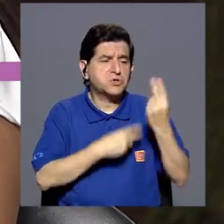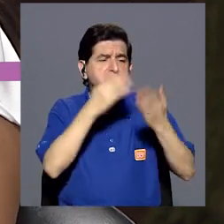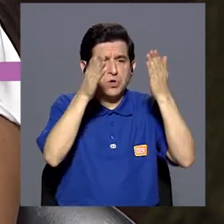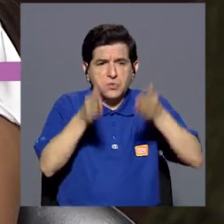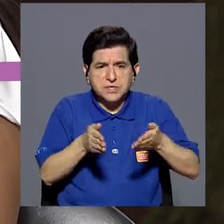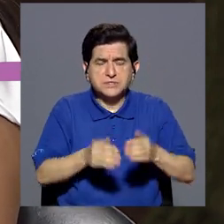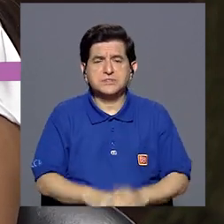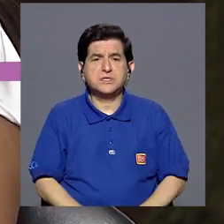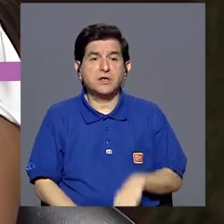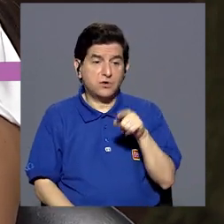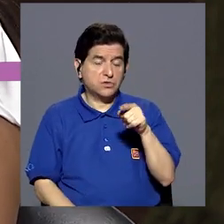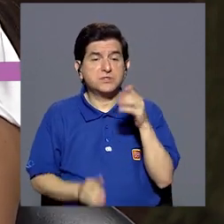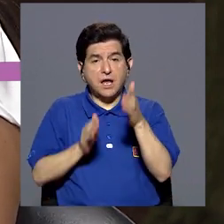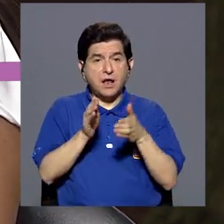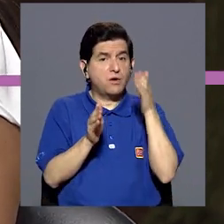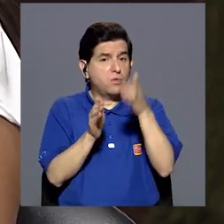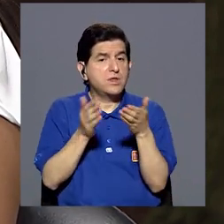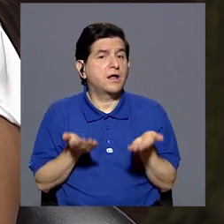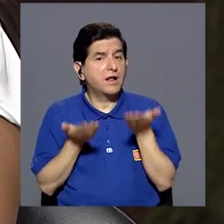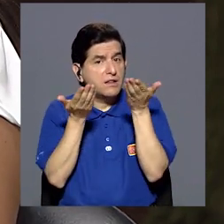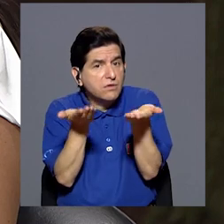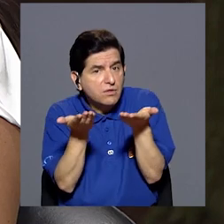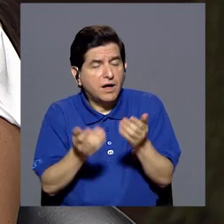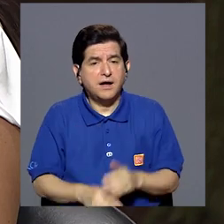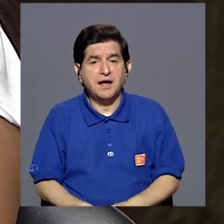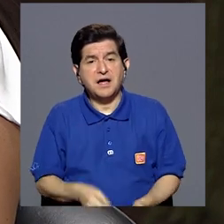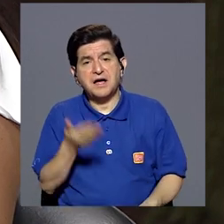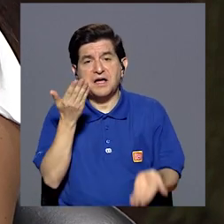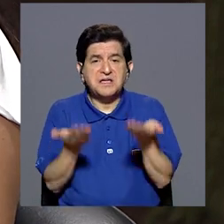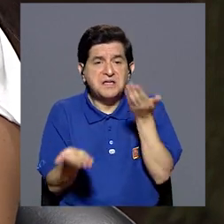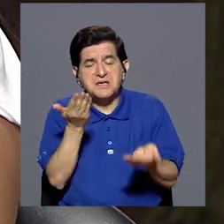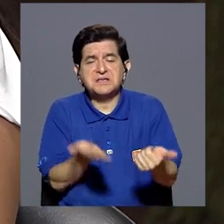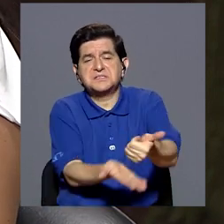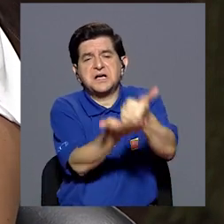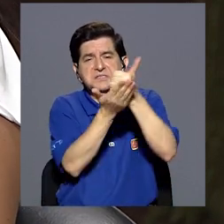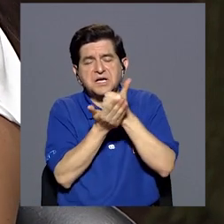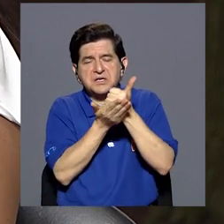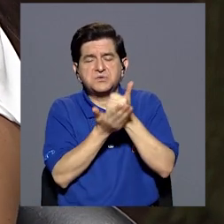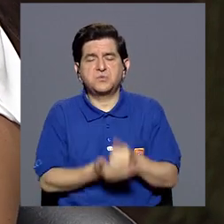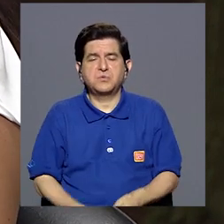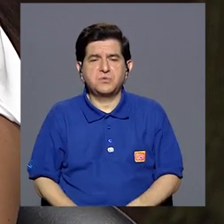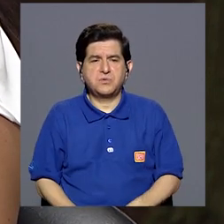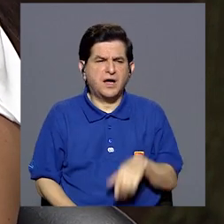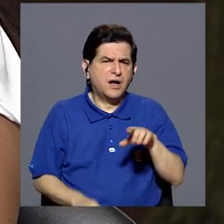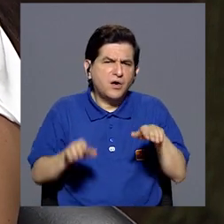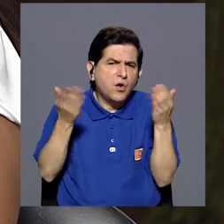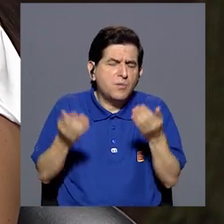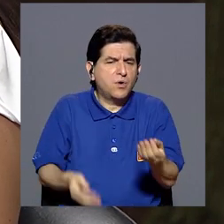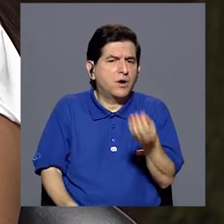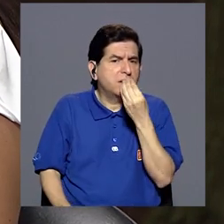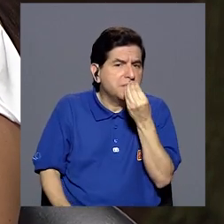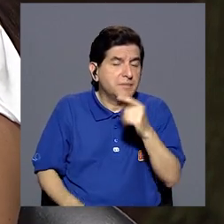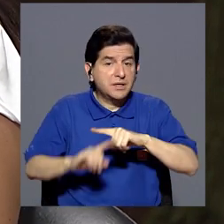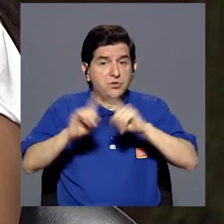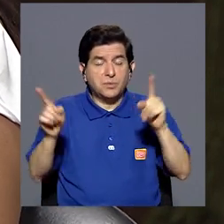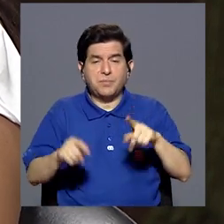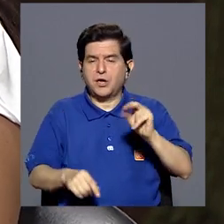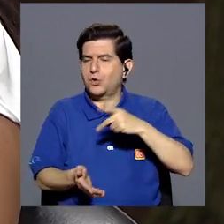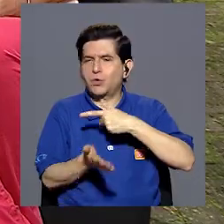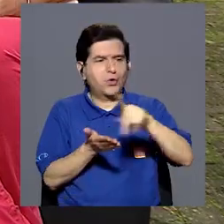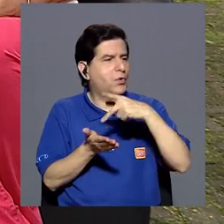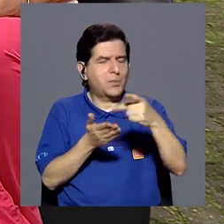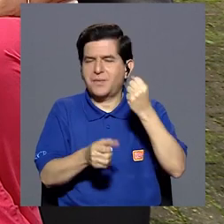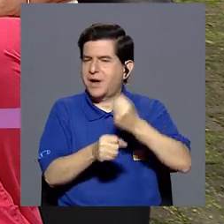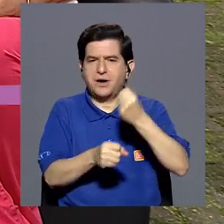sus vecinos, ¿verdad? Y que realmente tal vez le dan una ayuda, a veces es en alimentos, pero no es remunerada como,